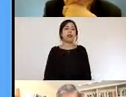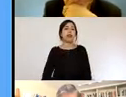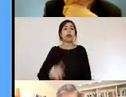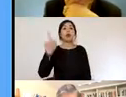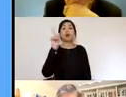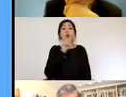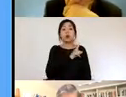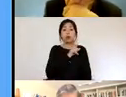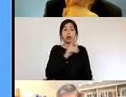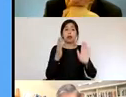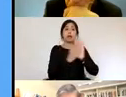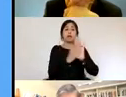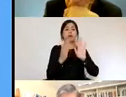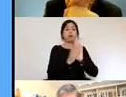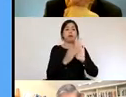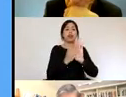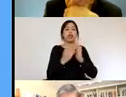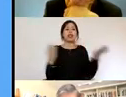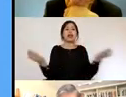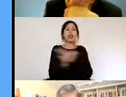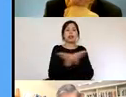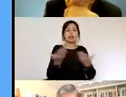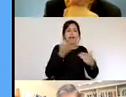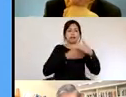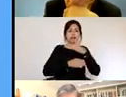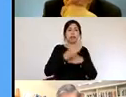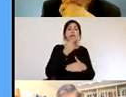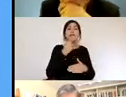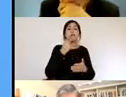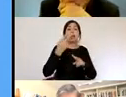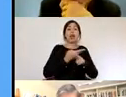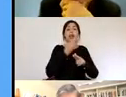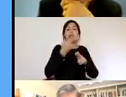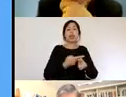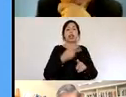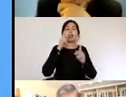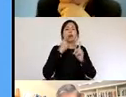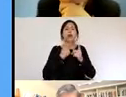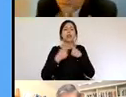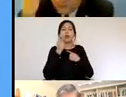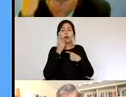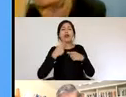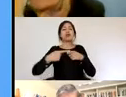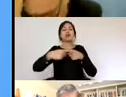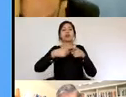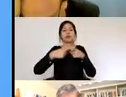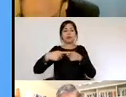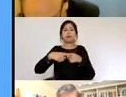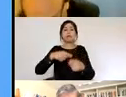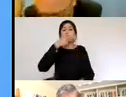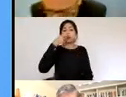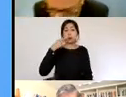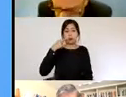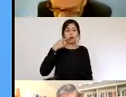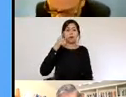accesibilidad a la vivienda de arriendo con interés social esto va a ser liderado por Felipe Link del Instituto de Estudios Urbanos y